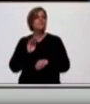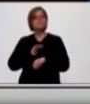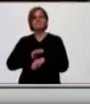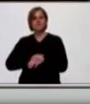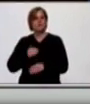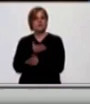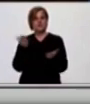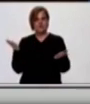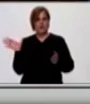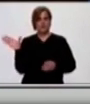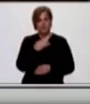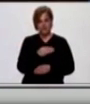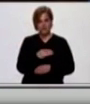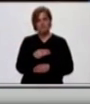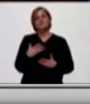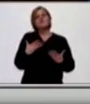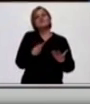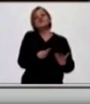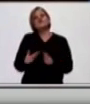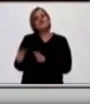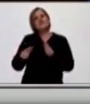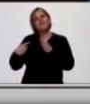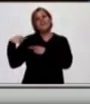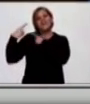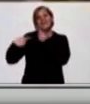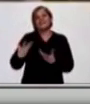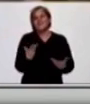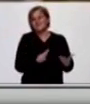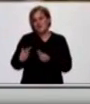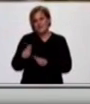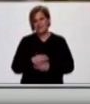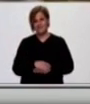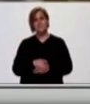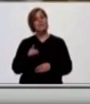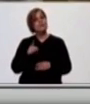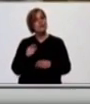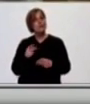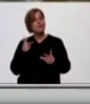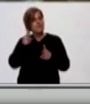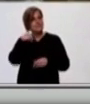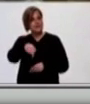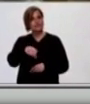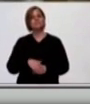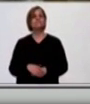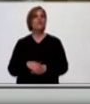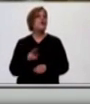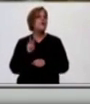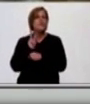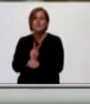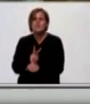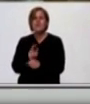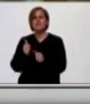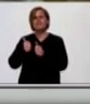responsabilidad social y solidaridad entre las generaciones. Ese es el mensaje que queremos dejar hoy. Mucho cuidado,